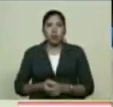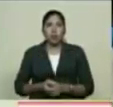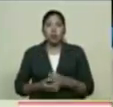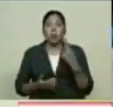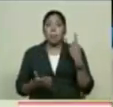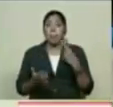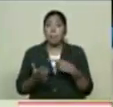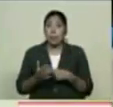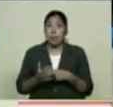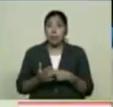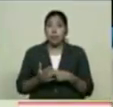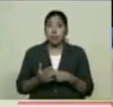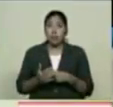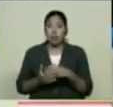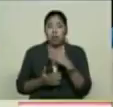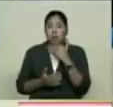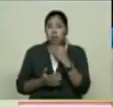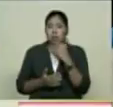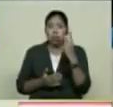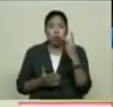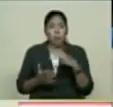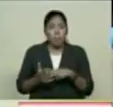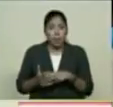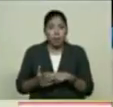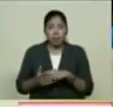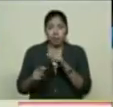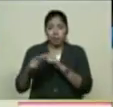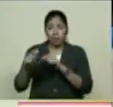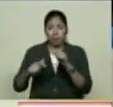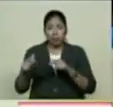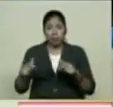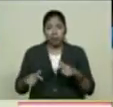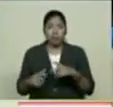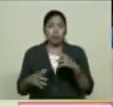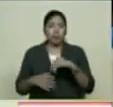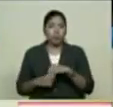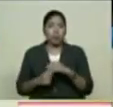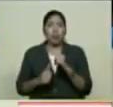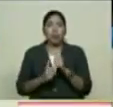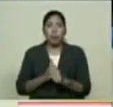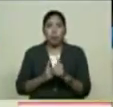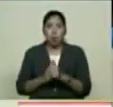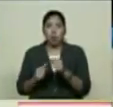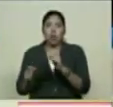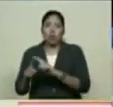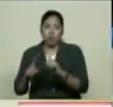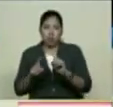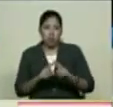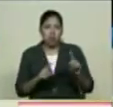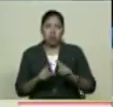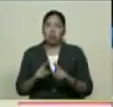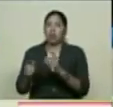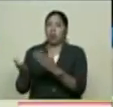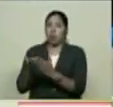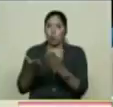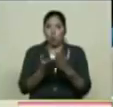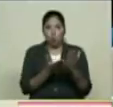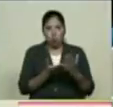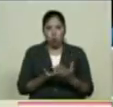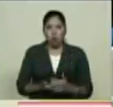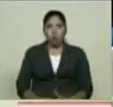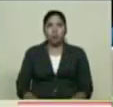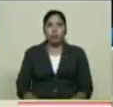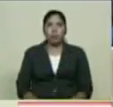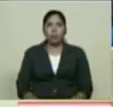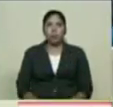Atletas Que tenemos En esas En esas Diferentes Escuelas Y que bueno Nos permite a nosotros Como ya